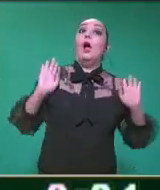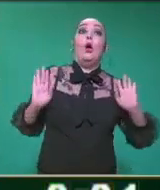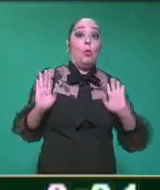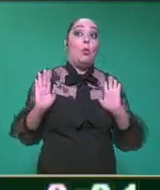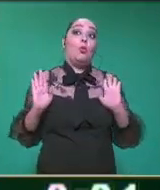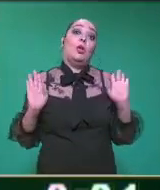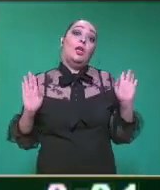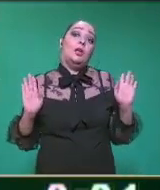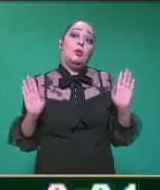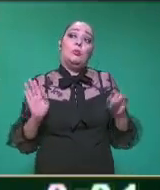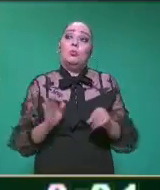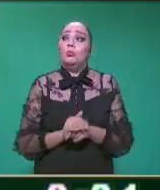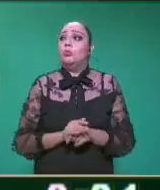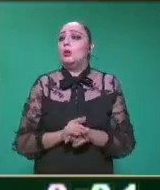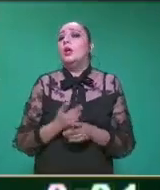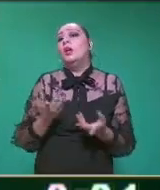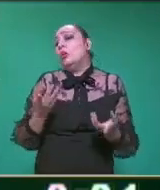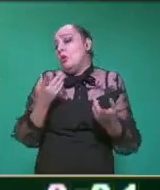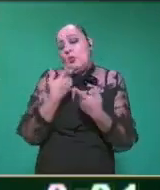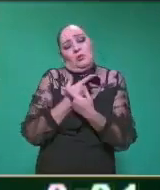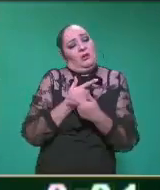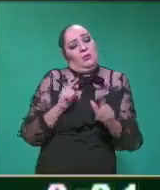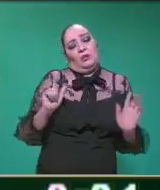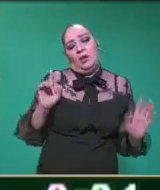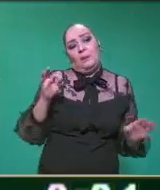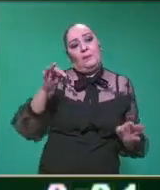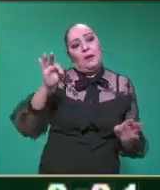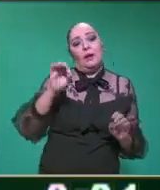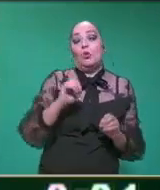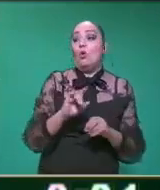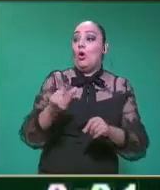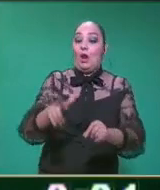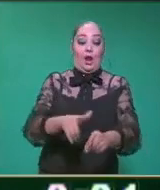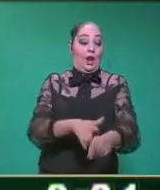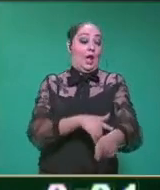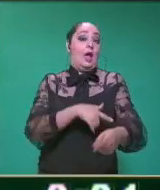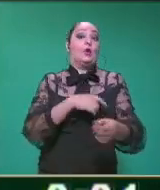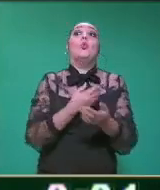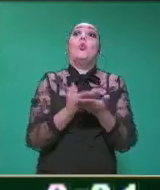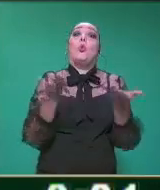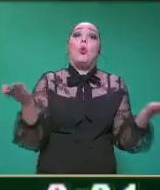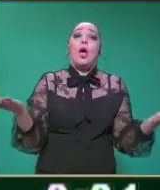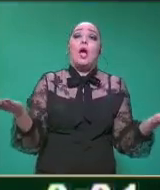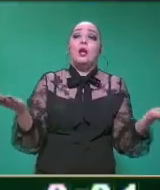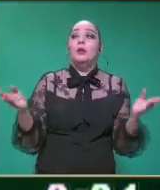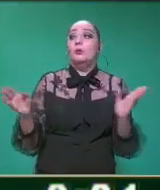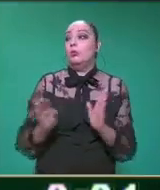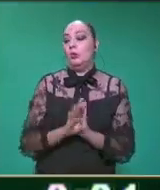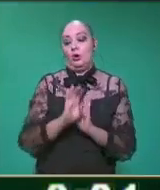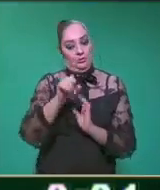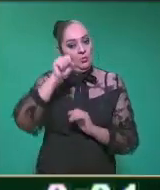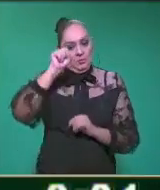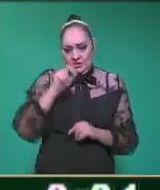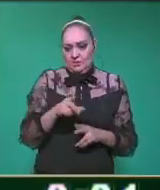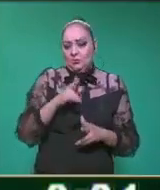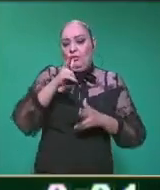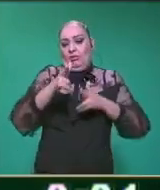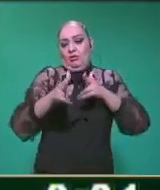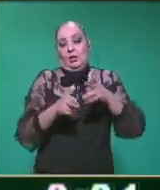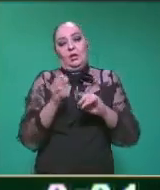Perfecto, cualquier tipo de campana. Claro, cualquier tipo campana. un sonido largo, maestra, ¿cómo cuál puede ser? Un sonido largo, por ejemplo, el mismo del tren.